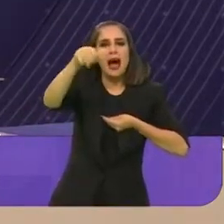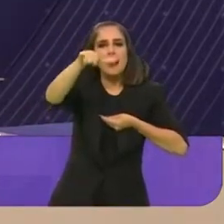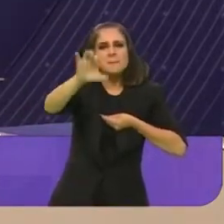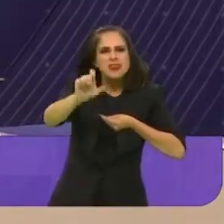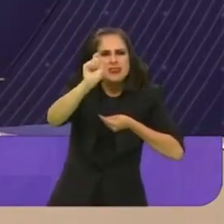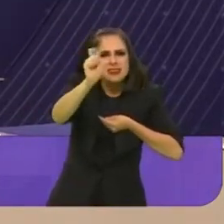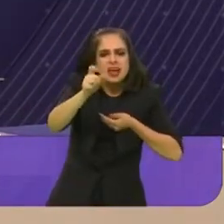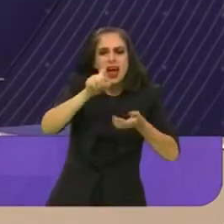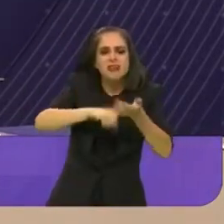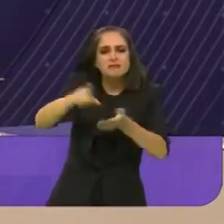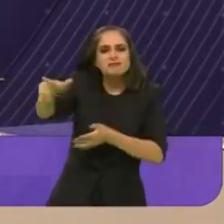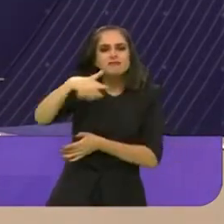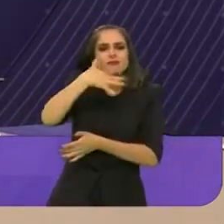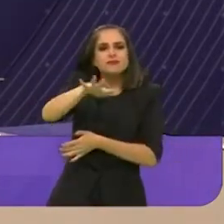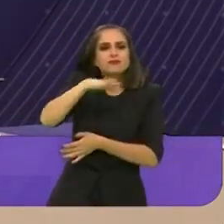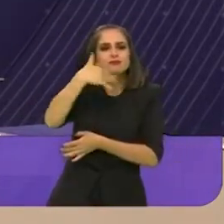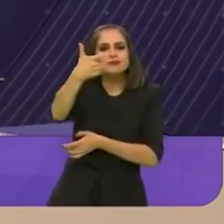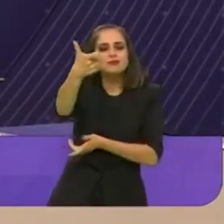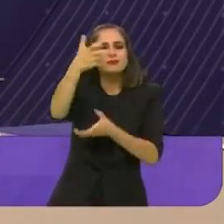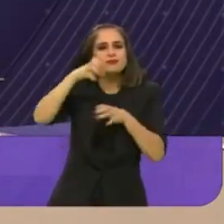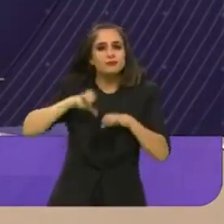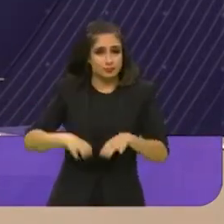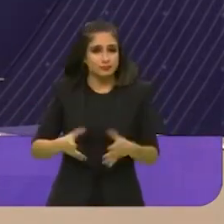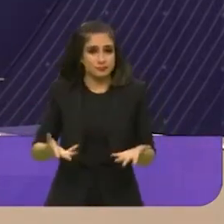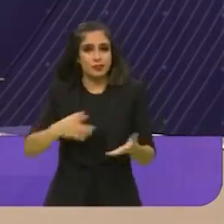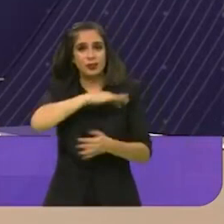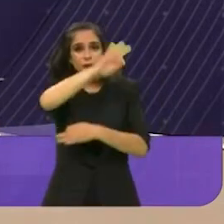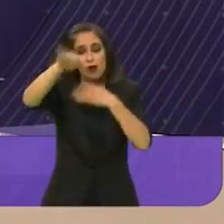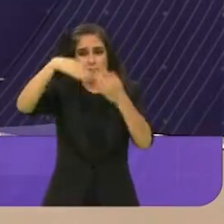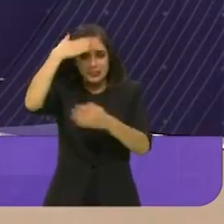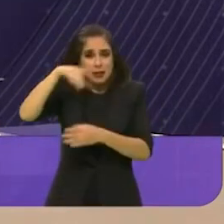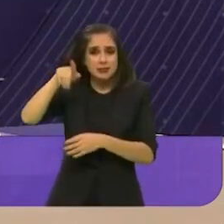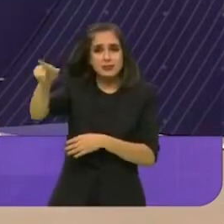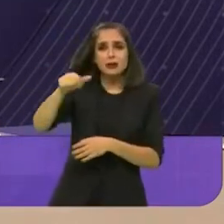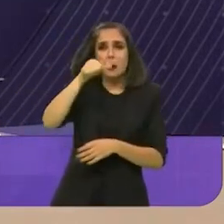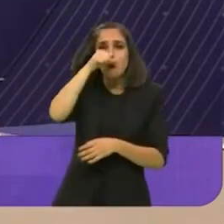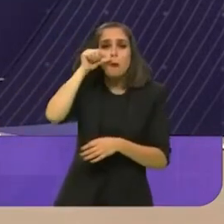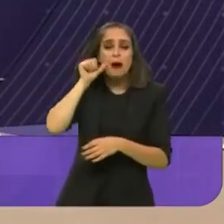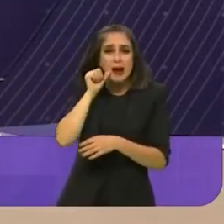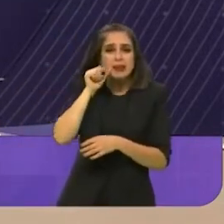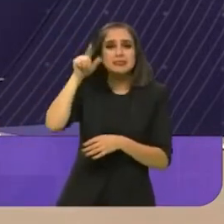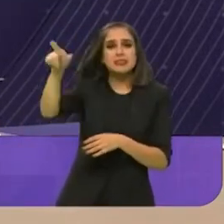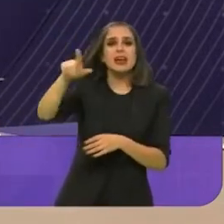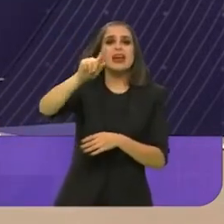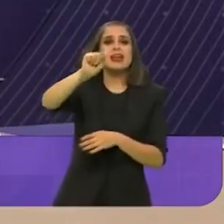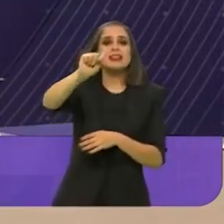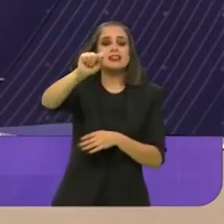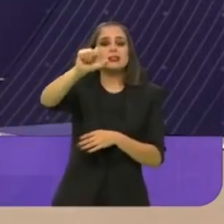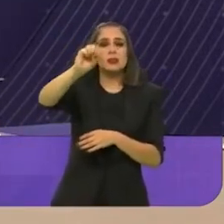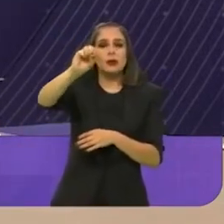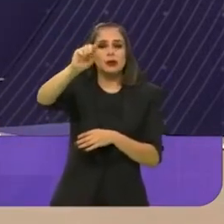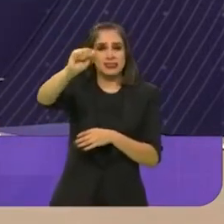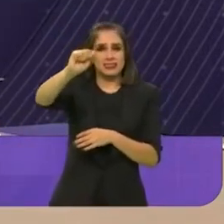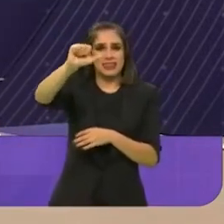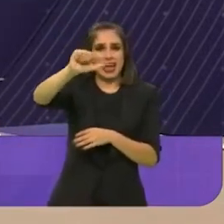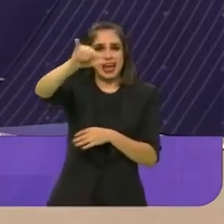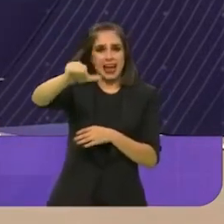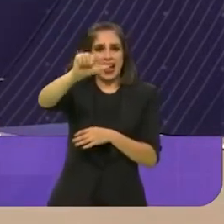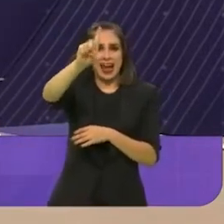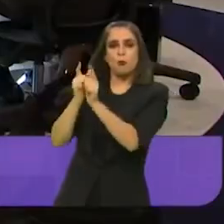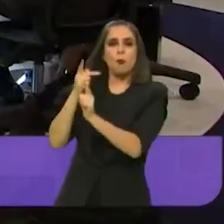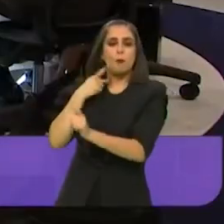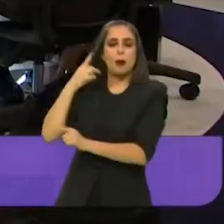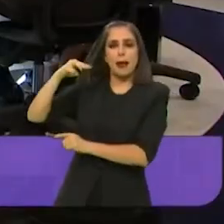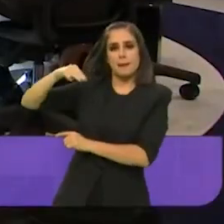simplemente, como me han dicho algunos empresarios de la Benito Juárez. Santiago Taboada. Ya con los reclamos